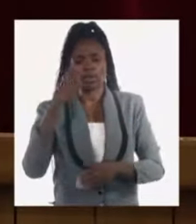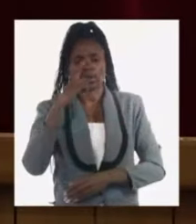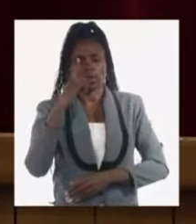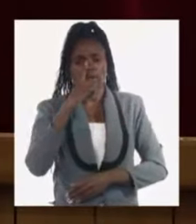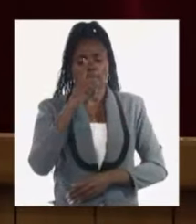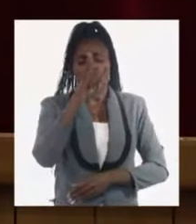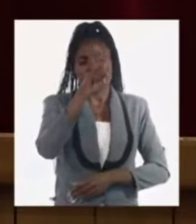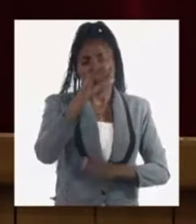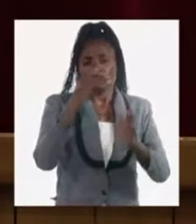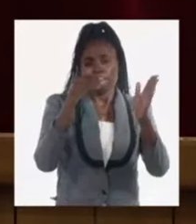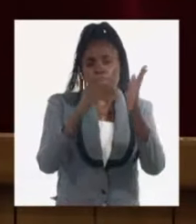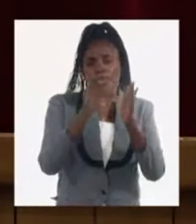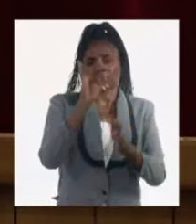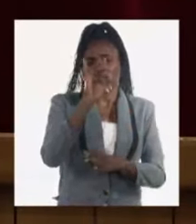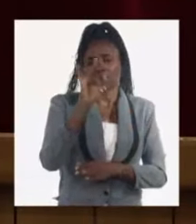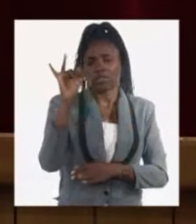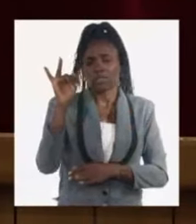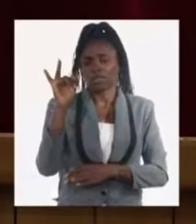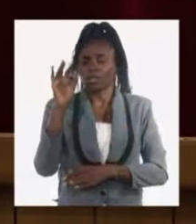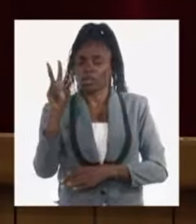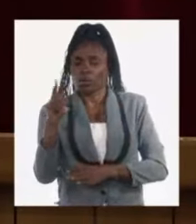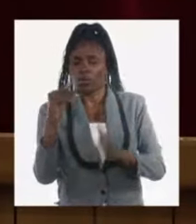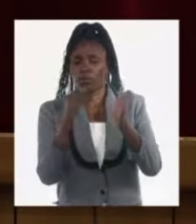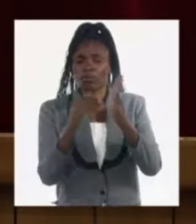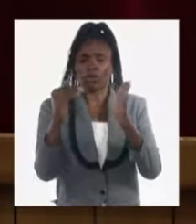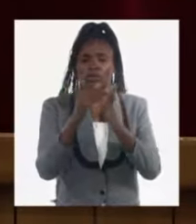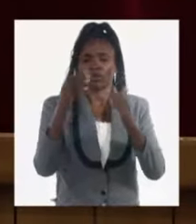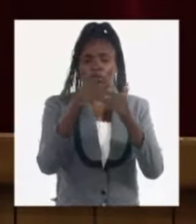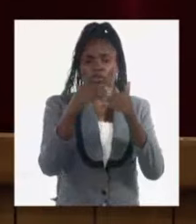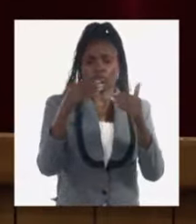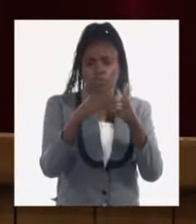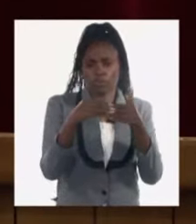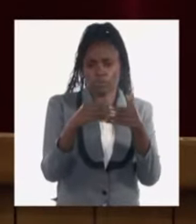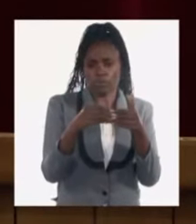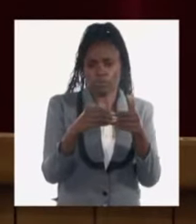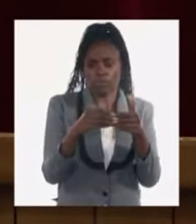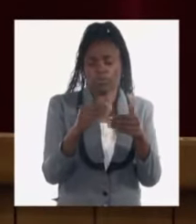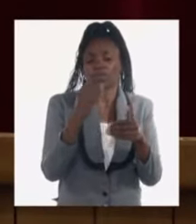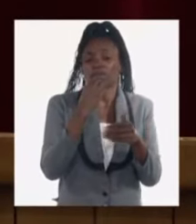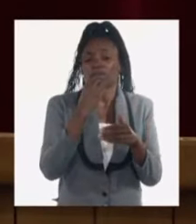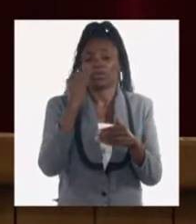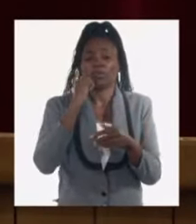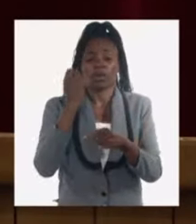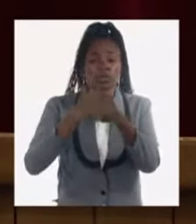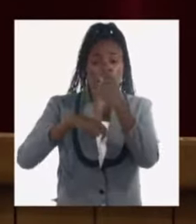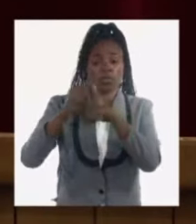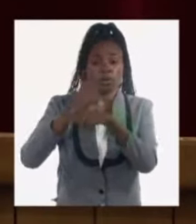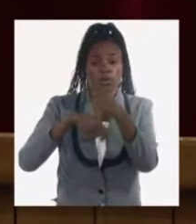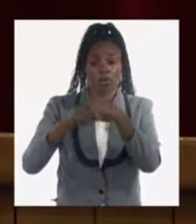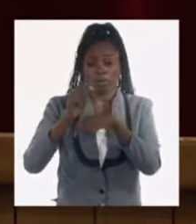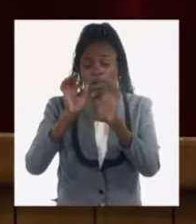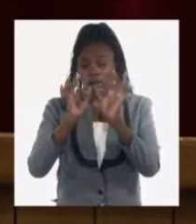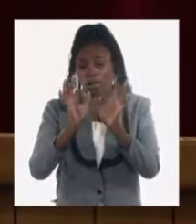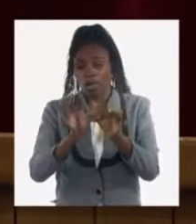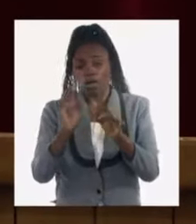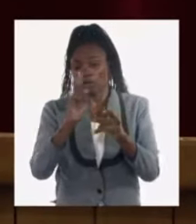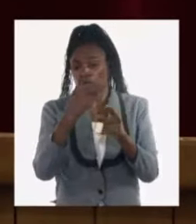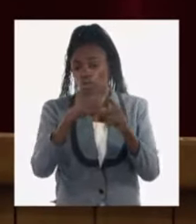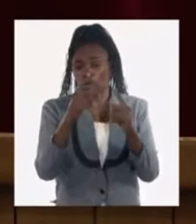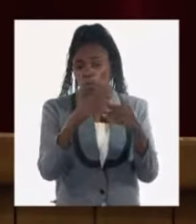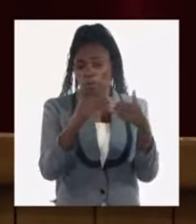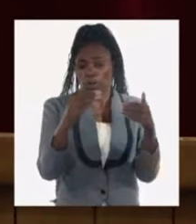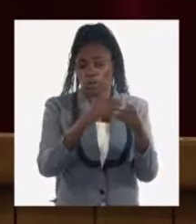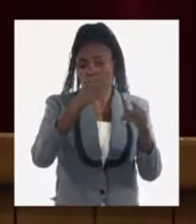.072 millones de dólares repito con una tendencia a la importación de bienes finales y no exactamente de materia de primas e